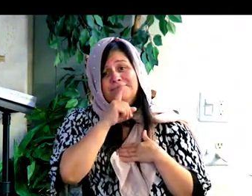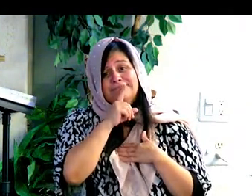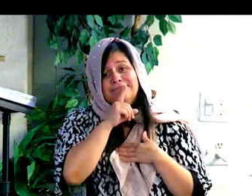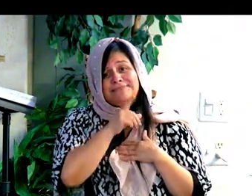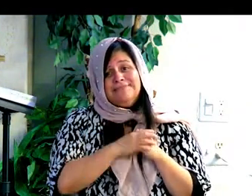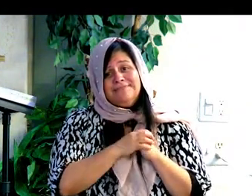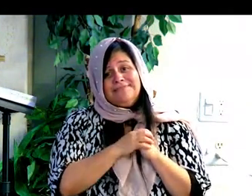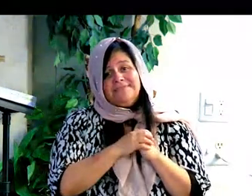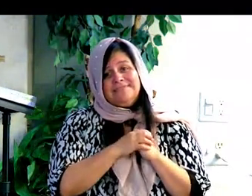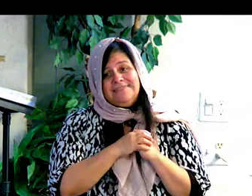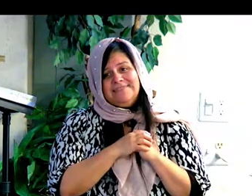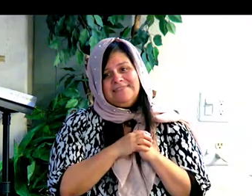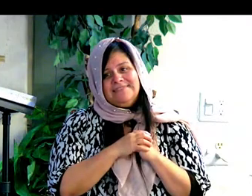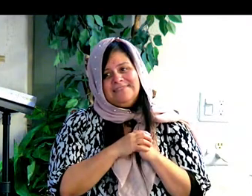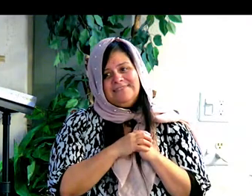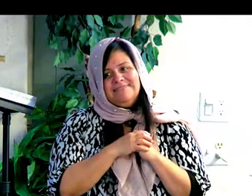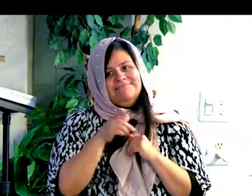felices.